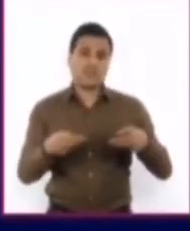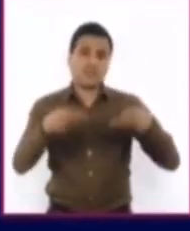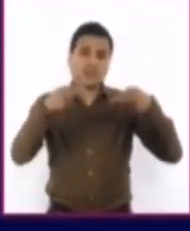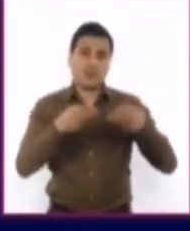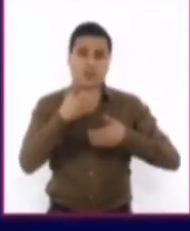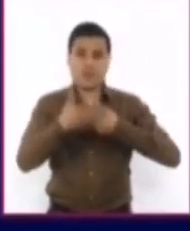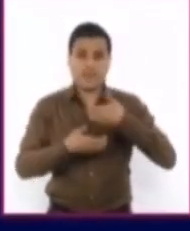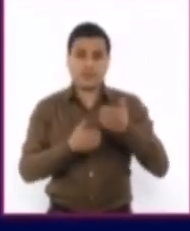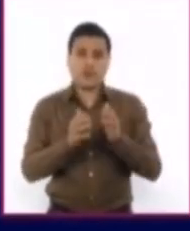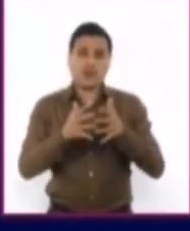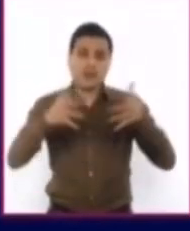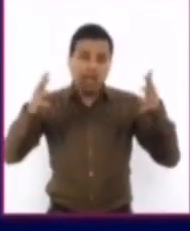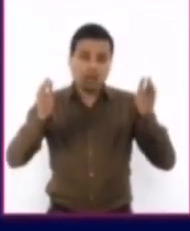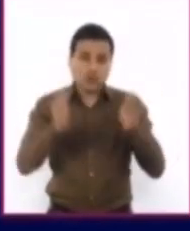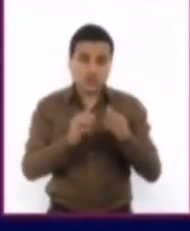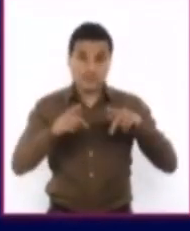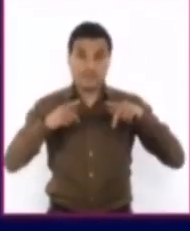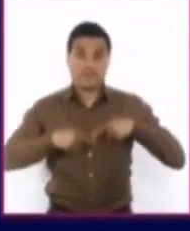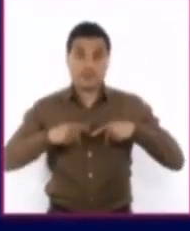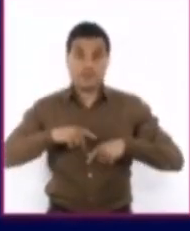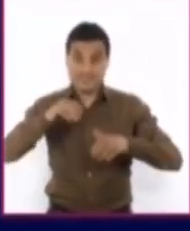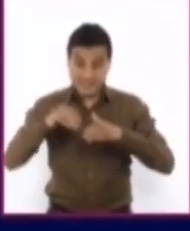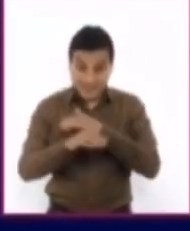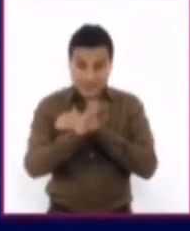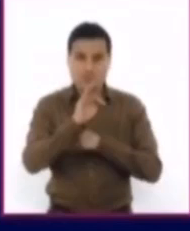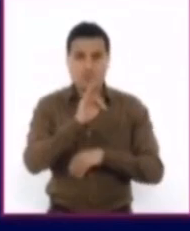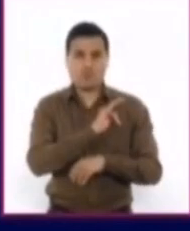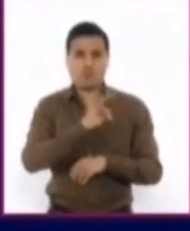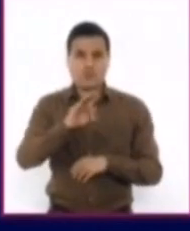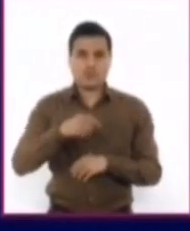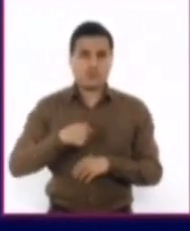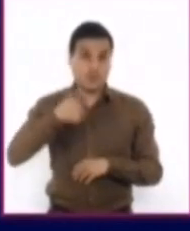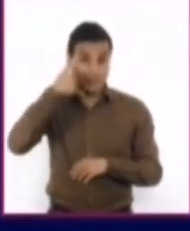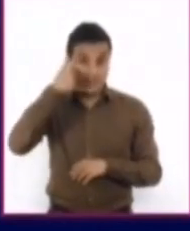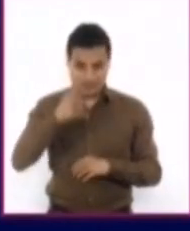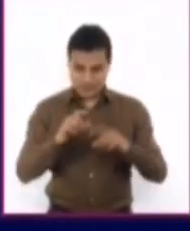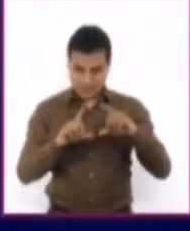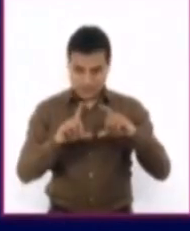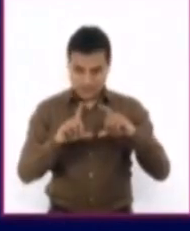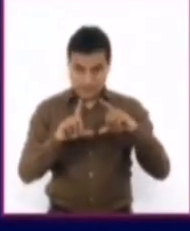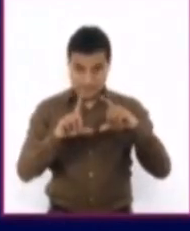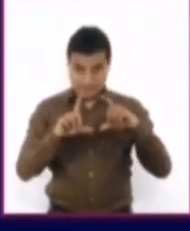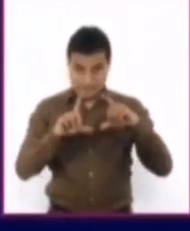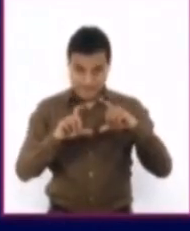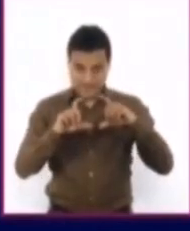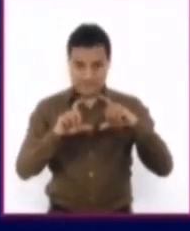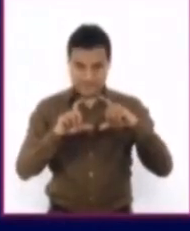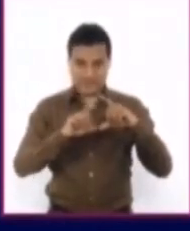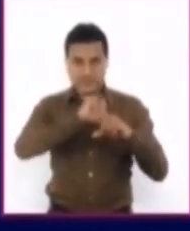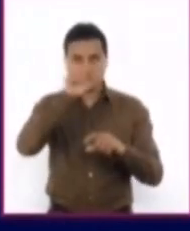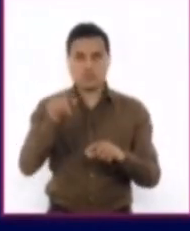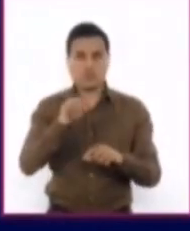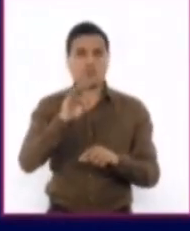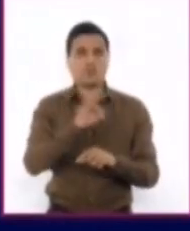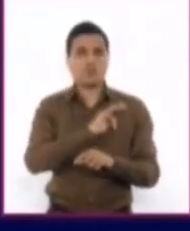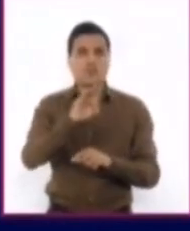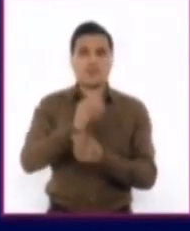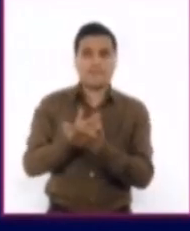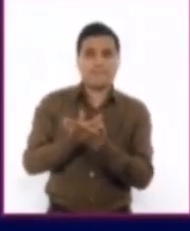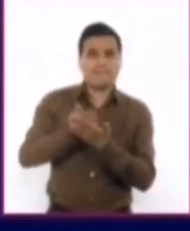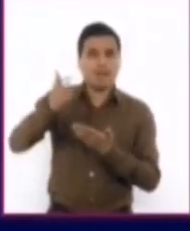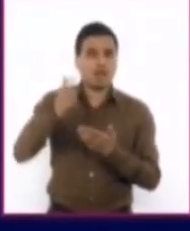todos los tamaños realizar ventas presenciales sin transacciones en efectivo, solo utilizando las cámaras de